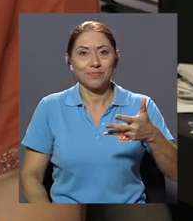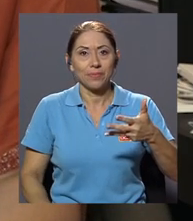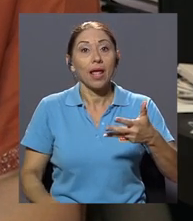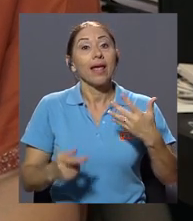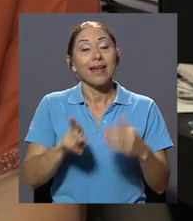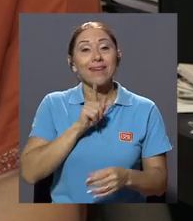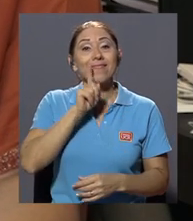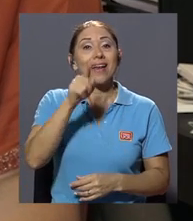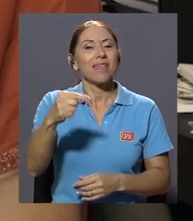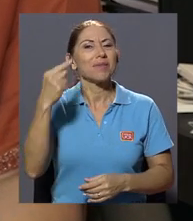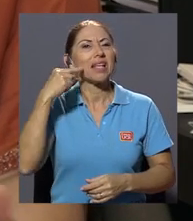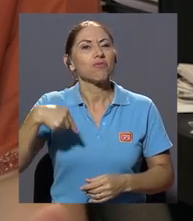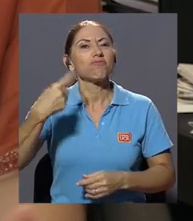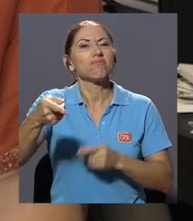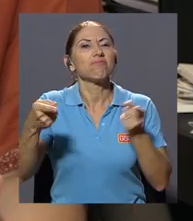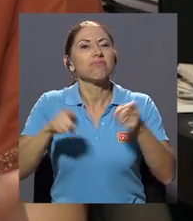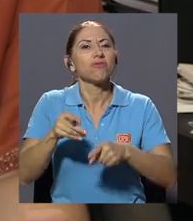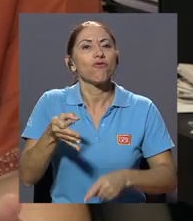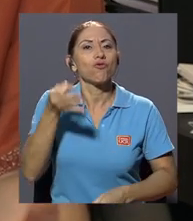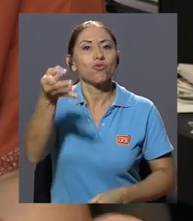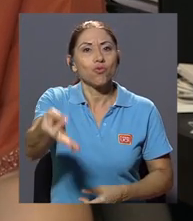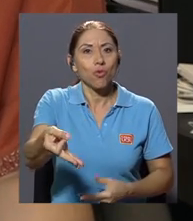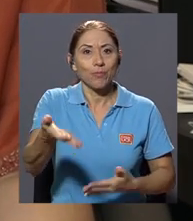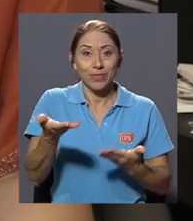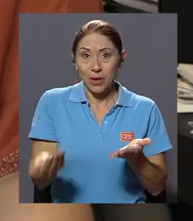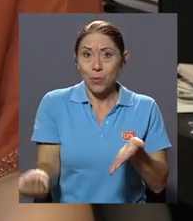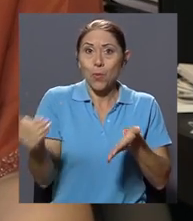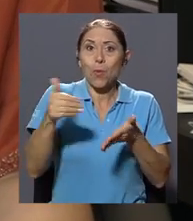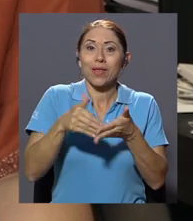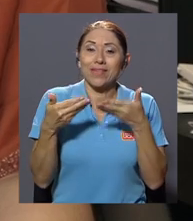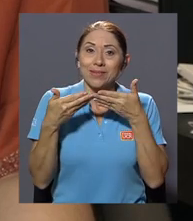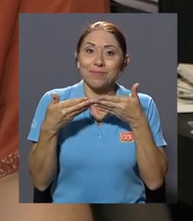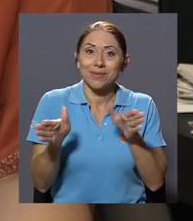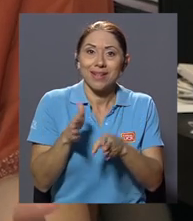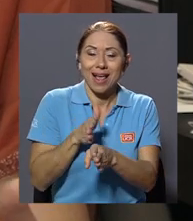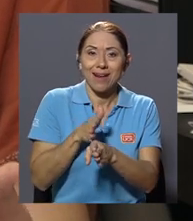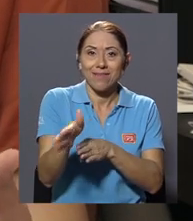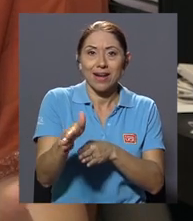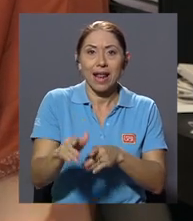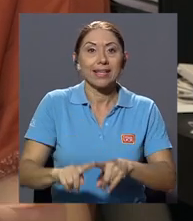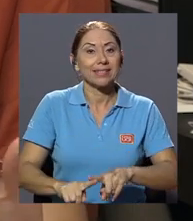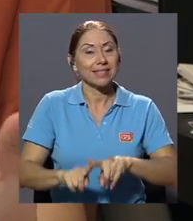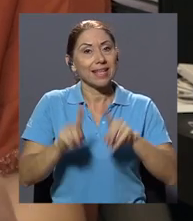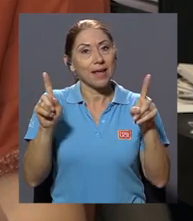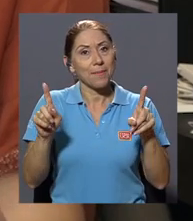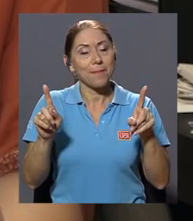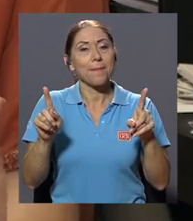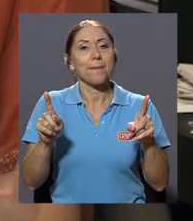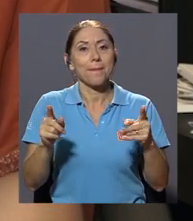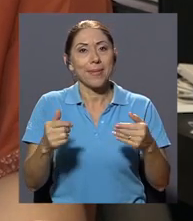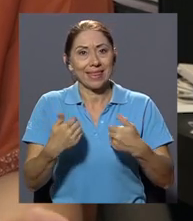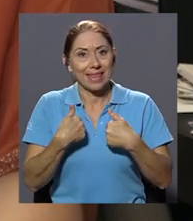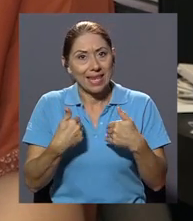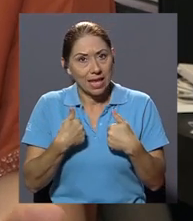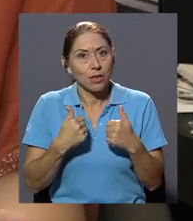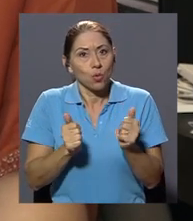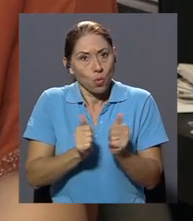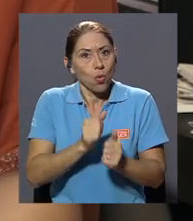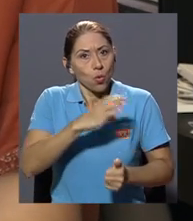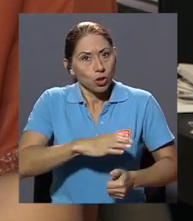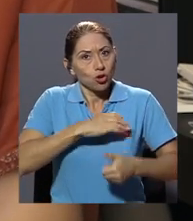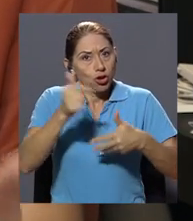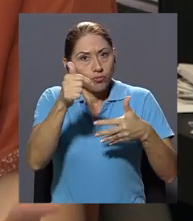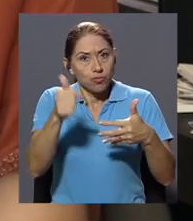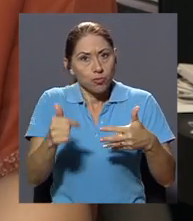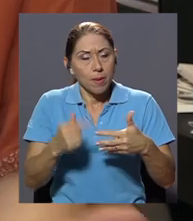perspectiva para el futuro es que la carrera se pueda reabrir, sin embargo, contando con las condiciones que